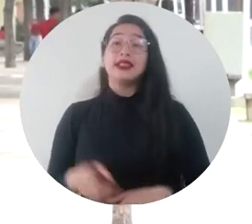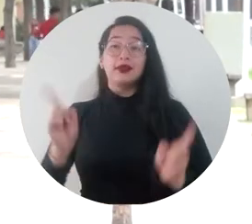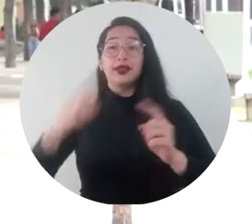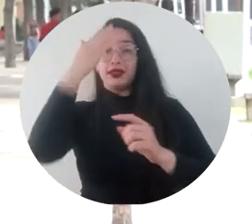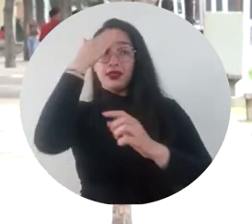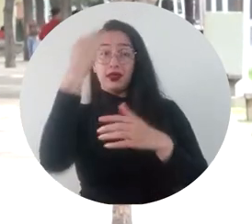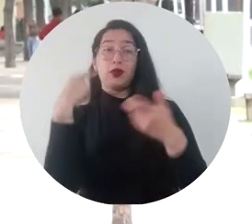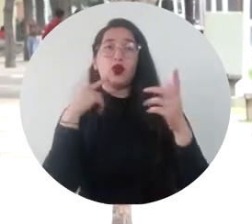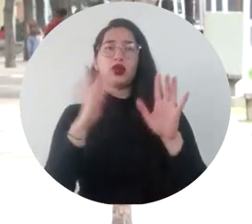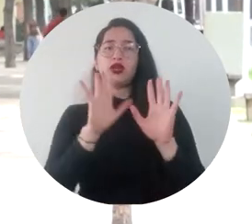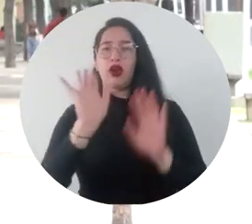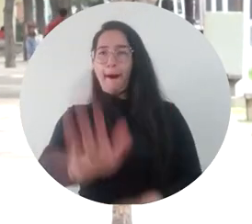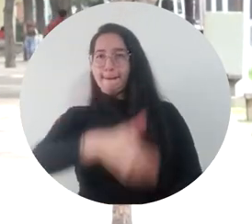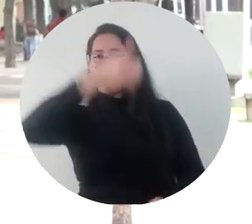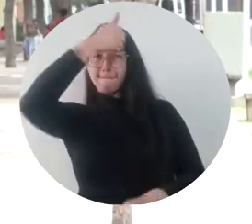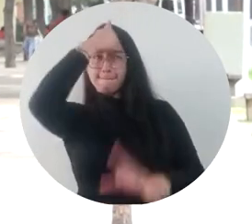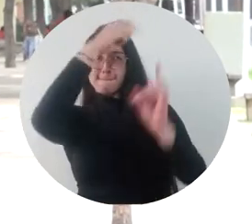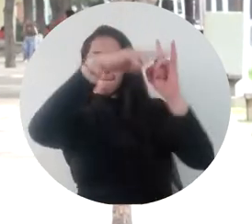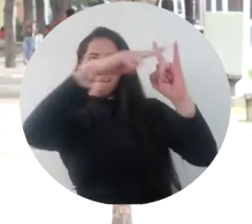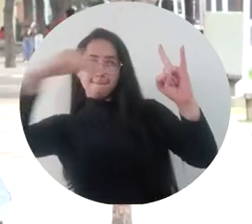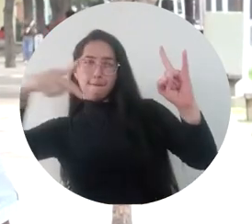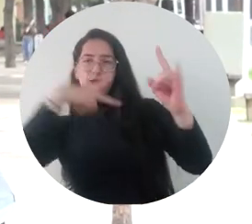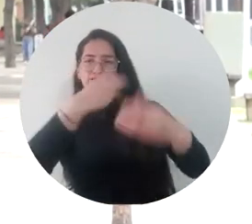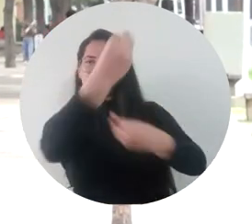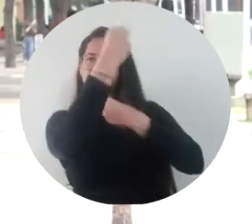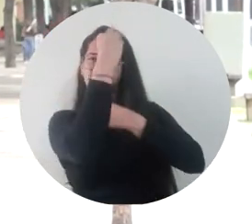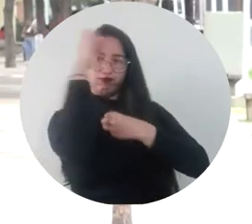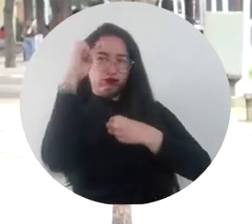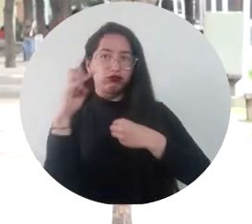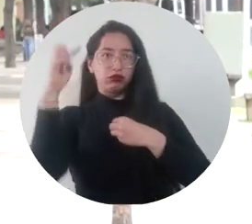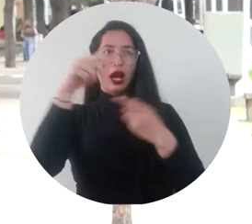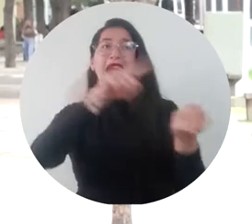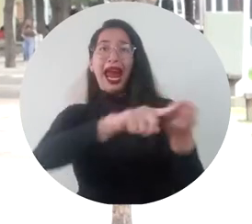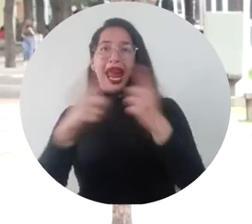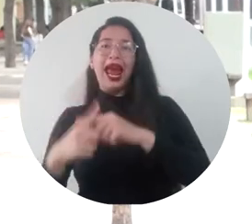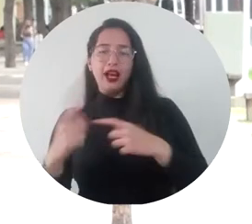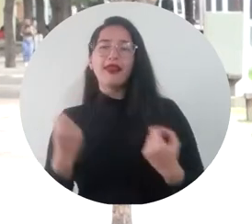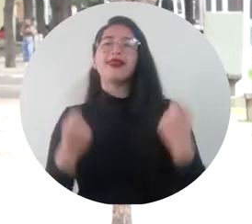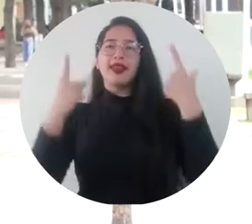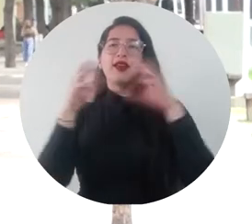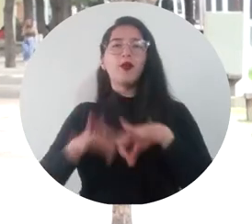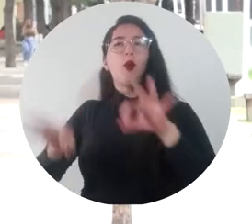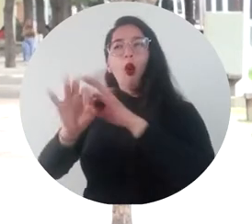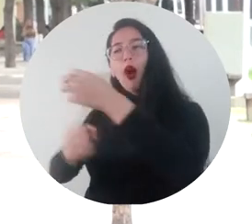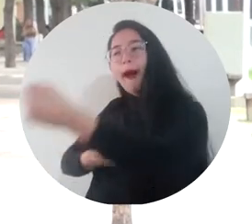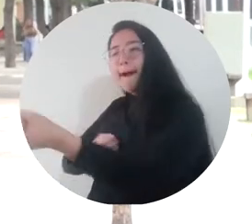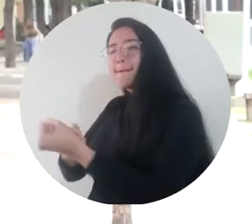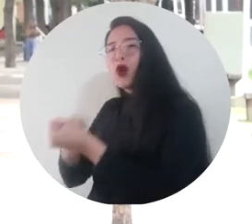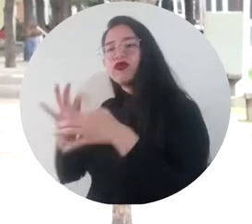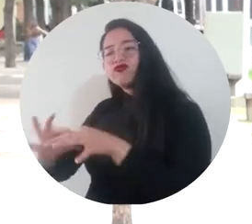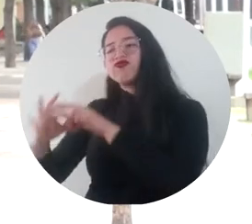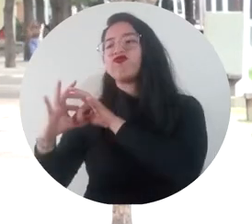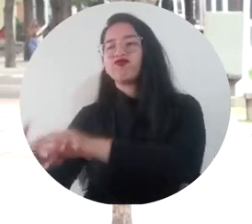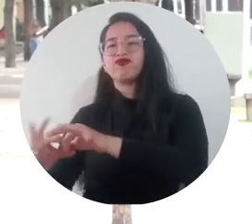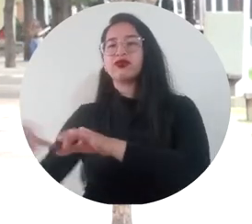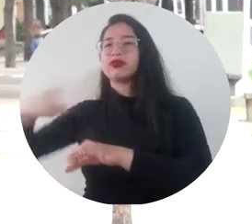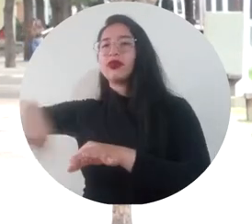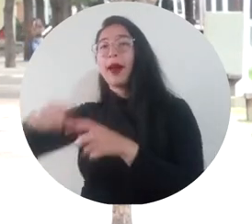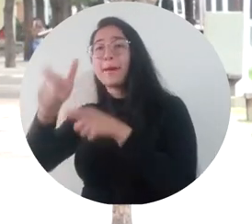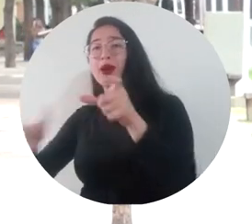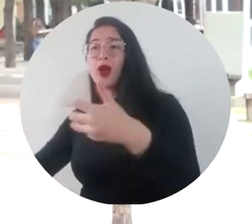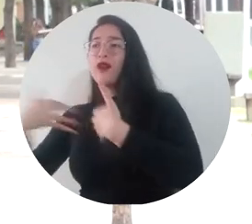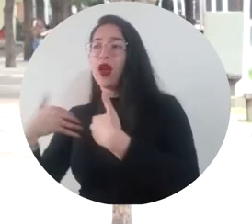centro de estudios universitarios profesionales está de la mano con las víctimas del conflicto armado